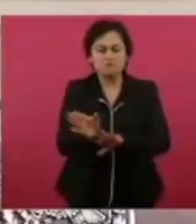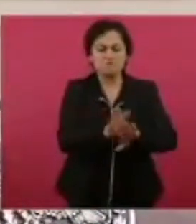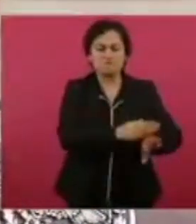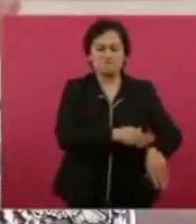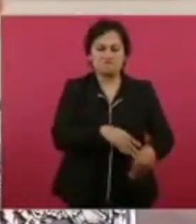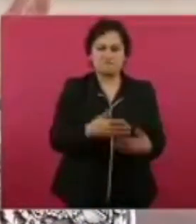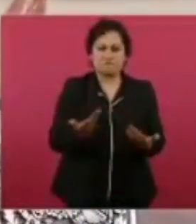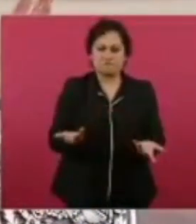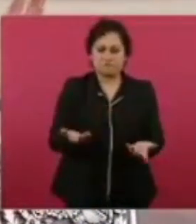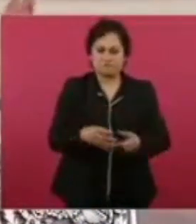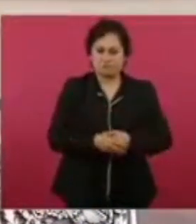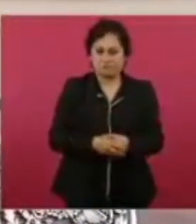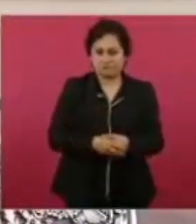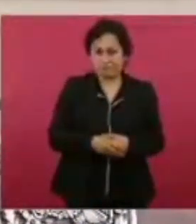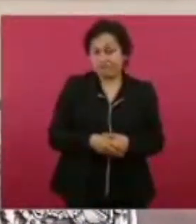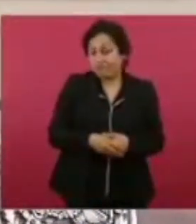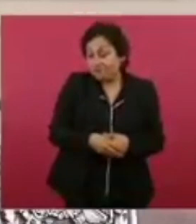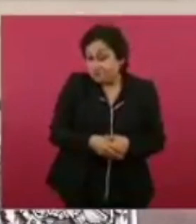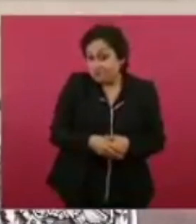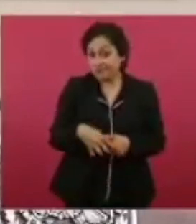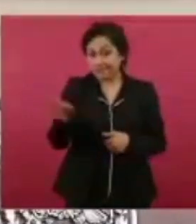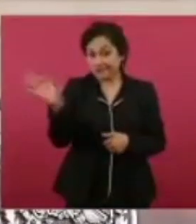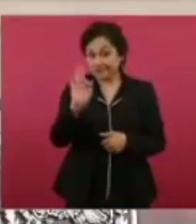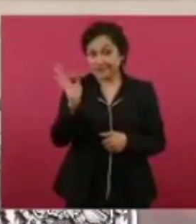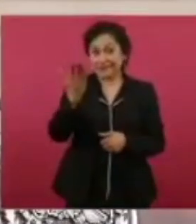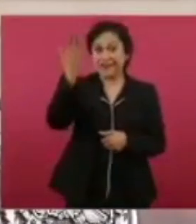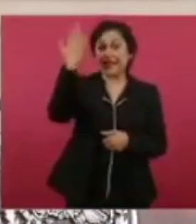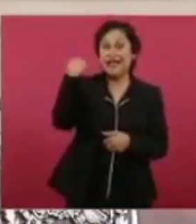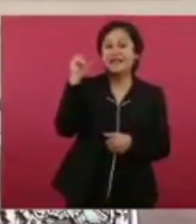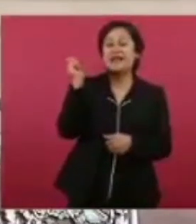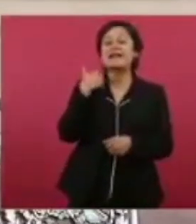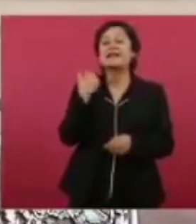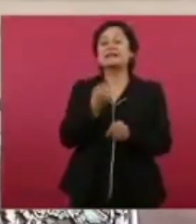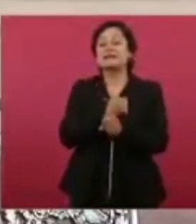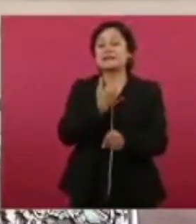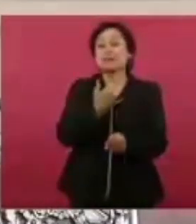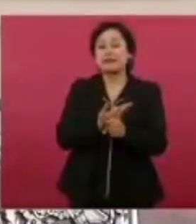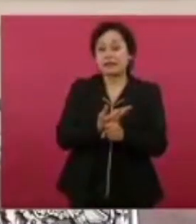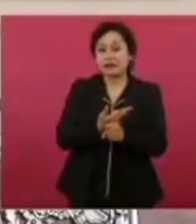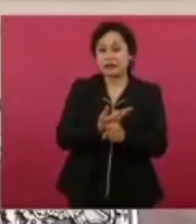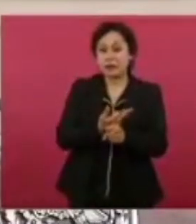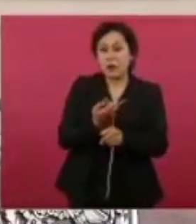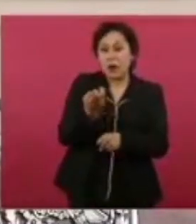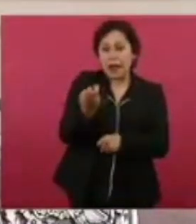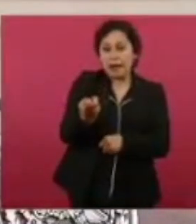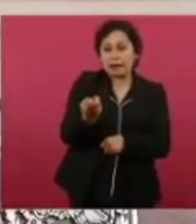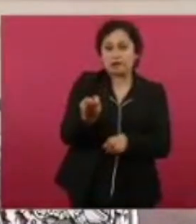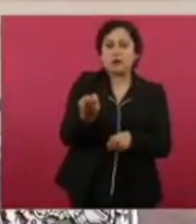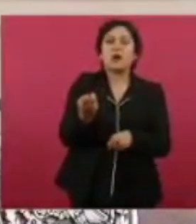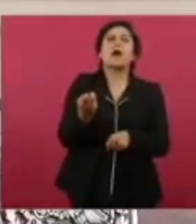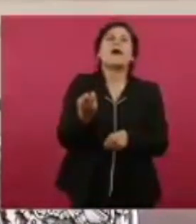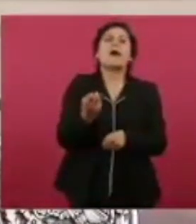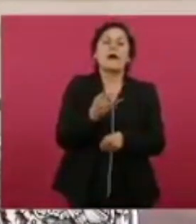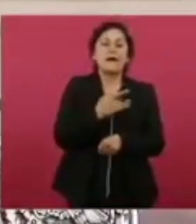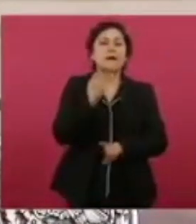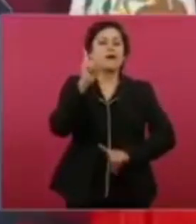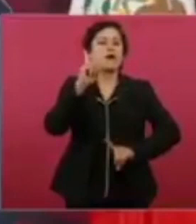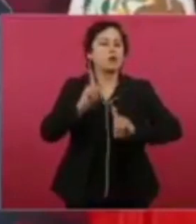Sí, tendría yo dudas. Pero no.